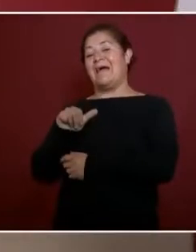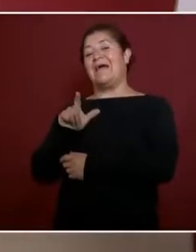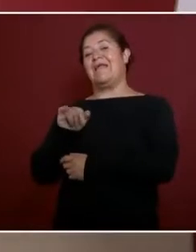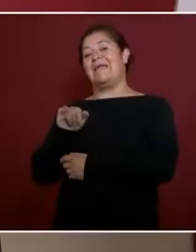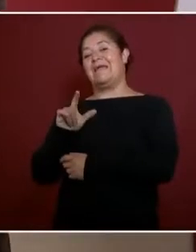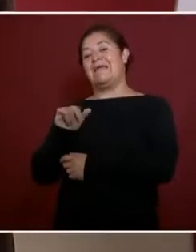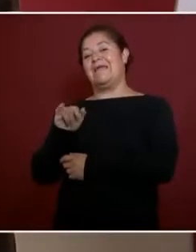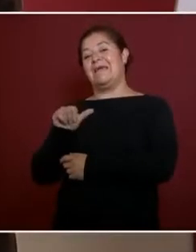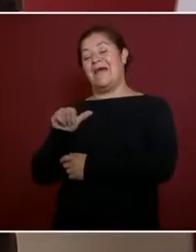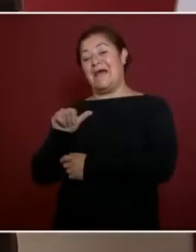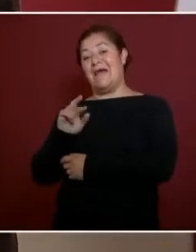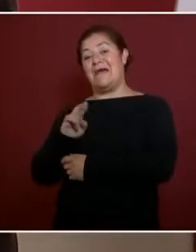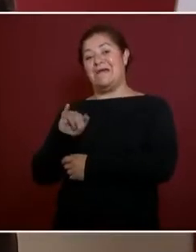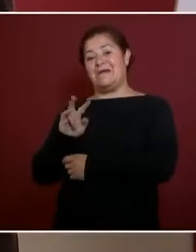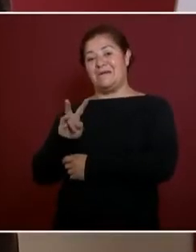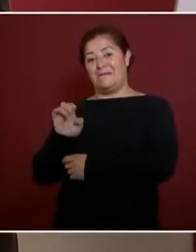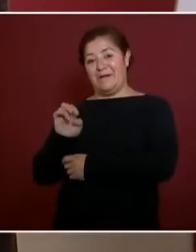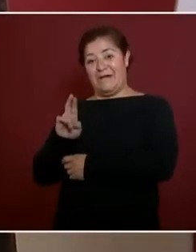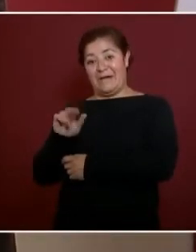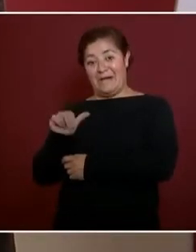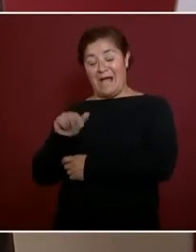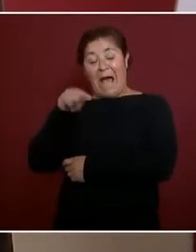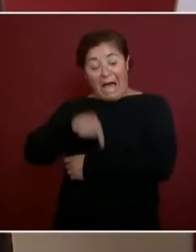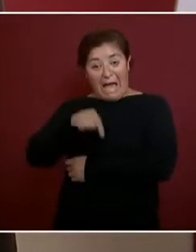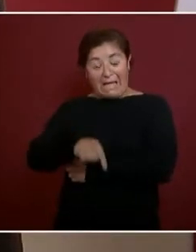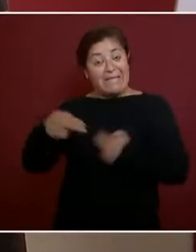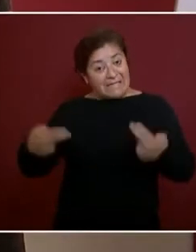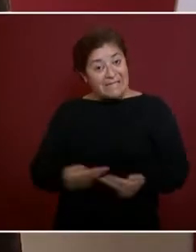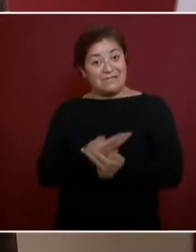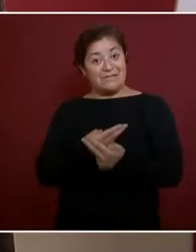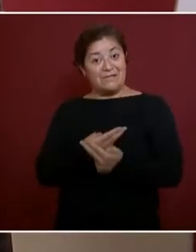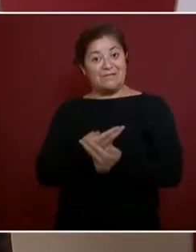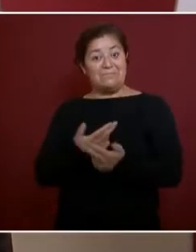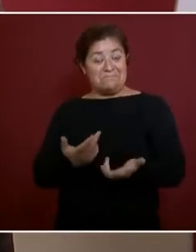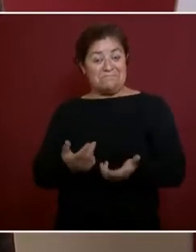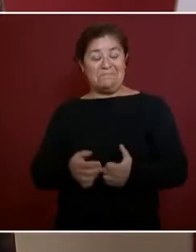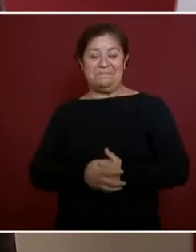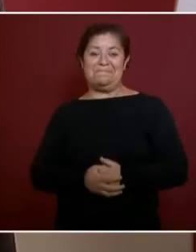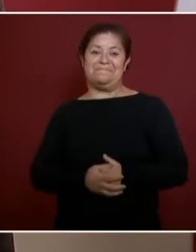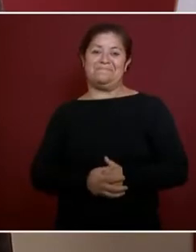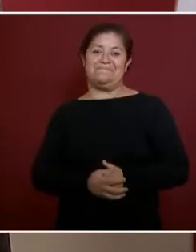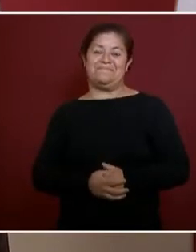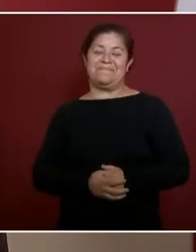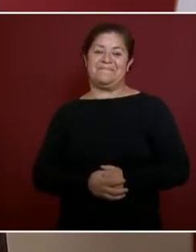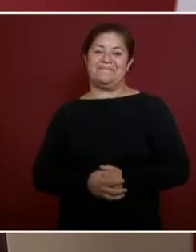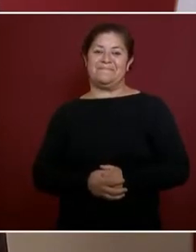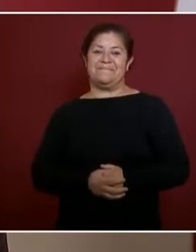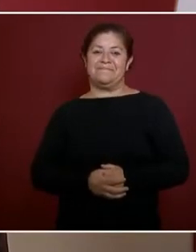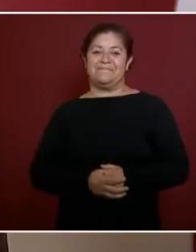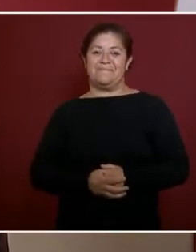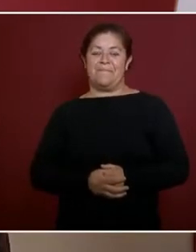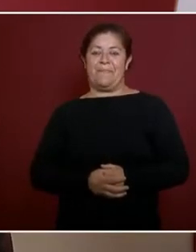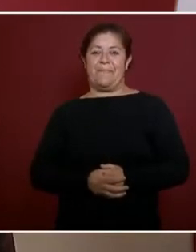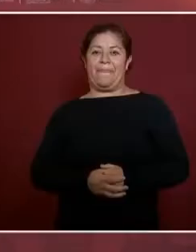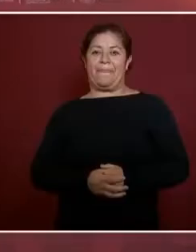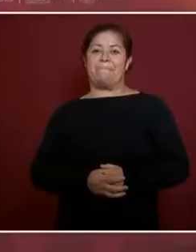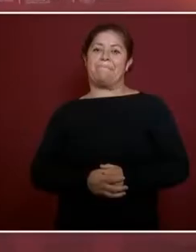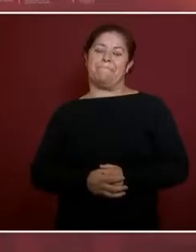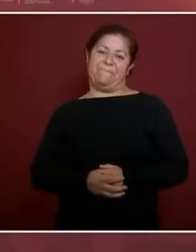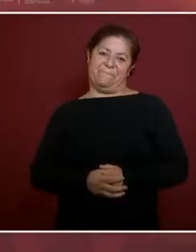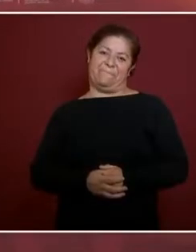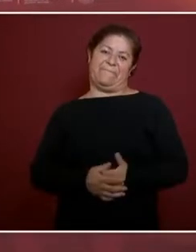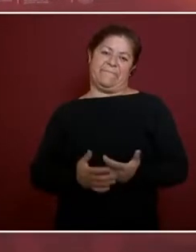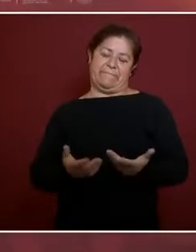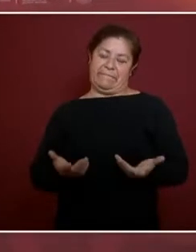y sería una grosería